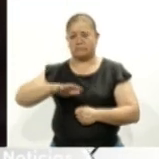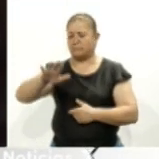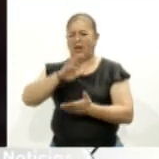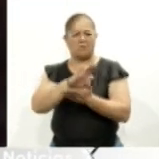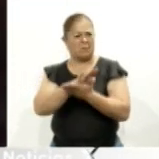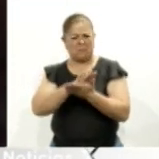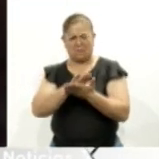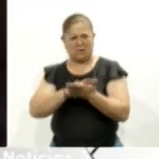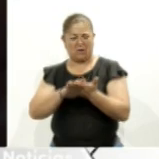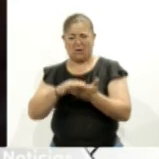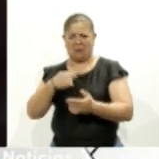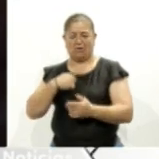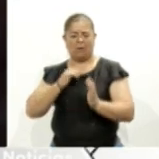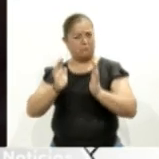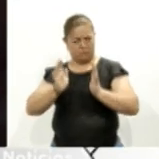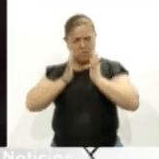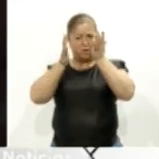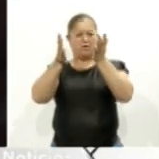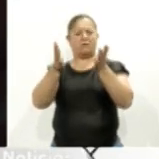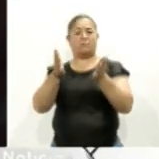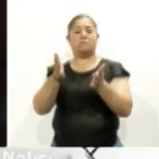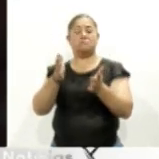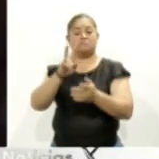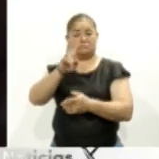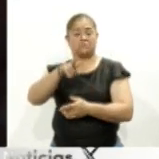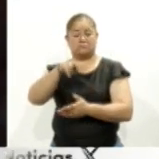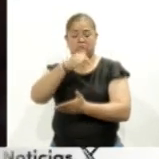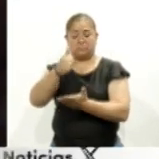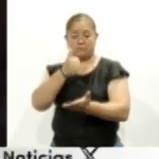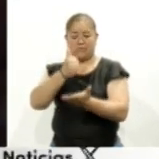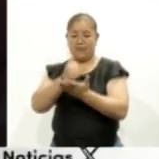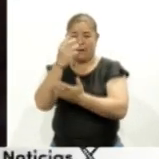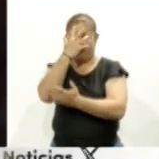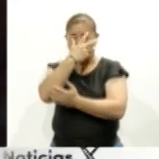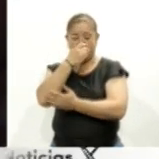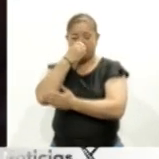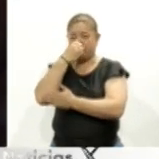ciudad es muy hermosa.